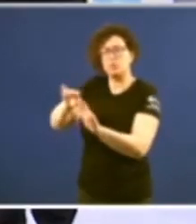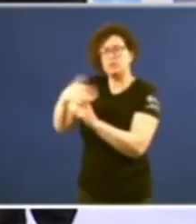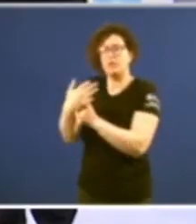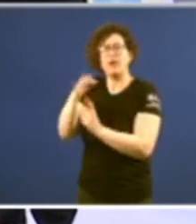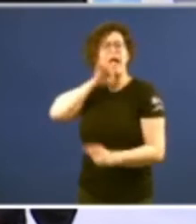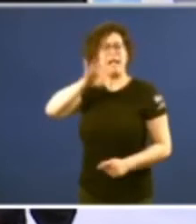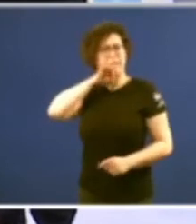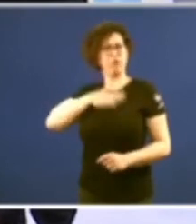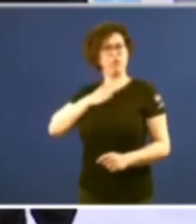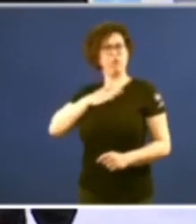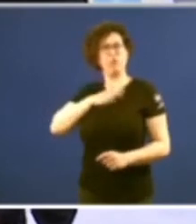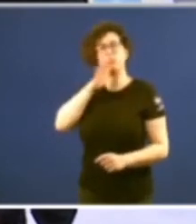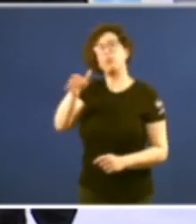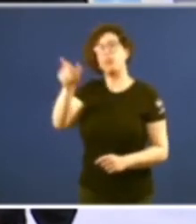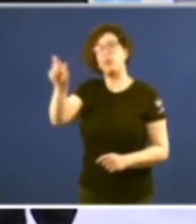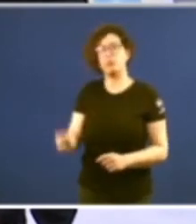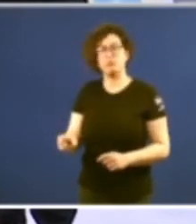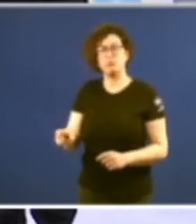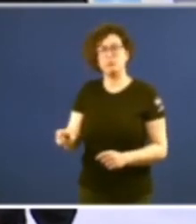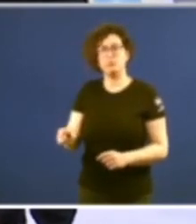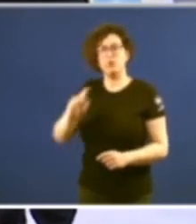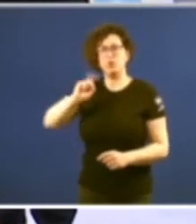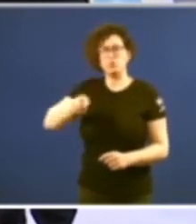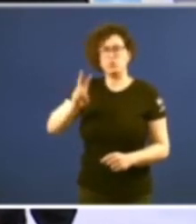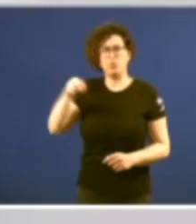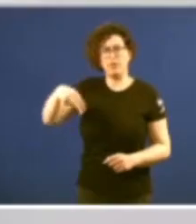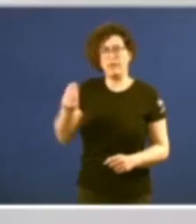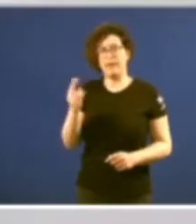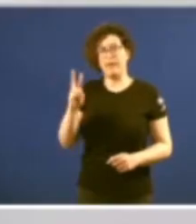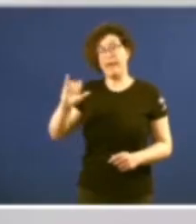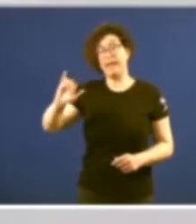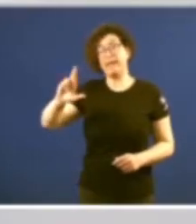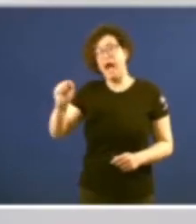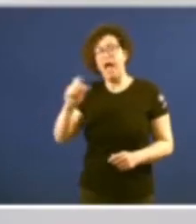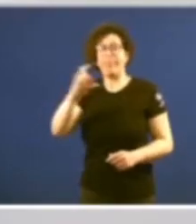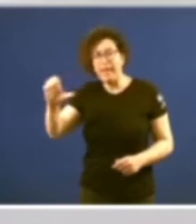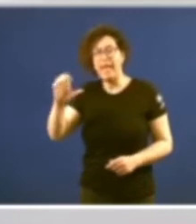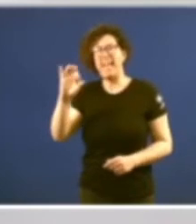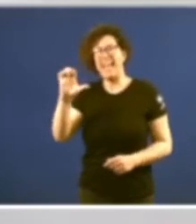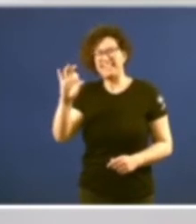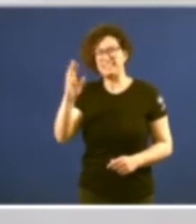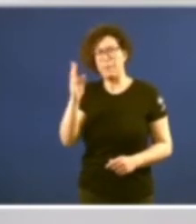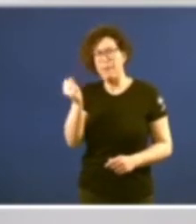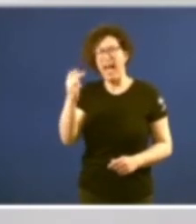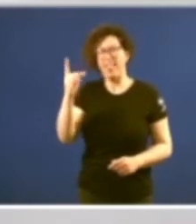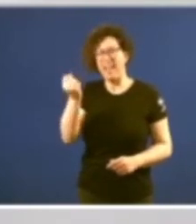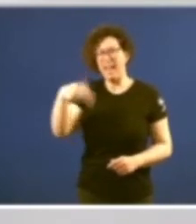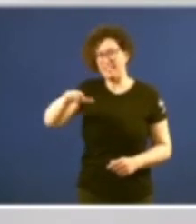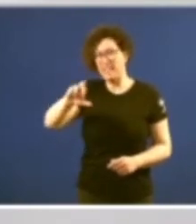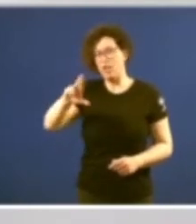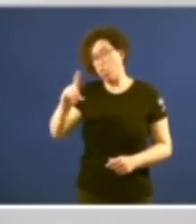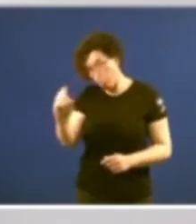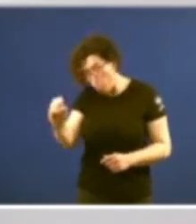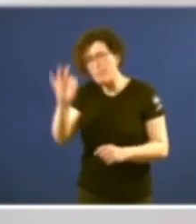galego, ben arraigada en Xunqueira de Espadañedo, nada menos. Tamén por ser medalla de Galicia,